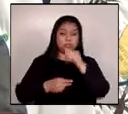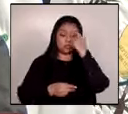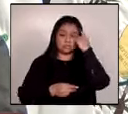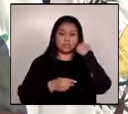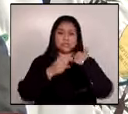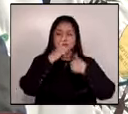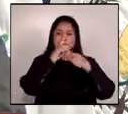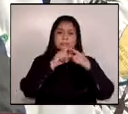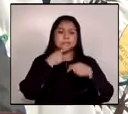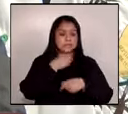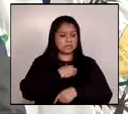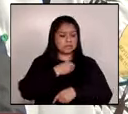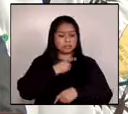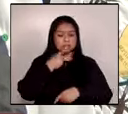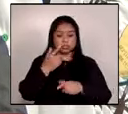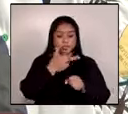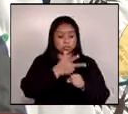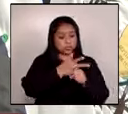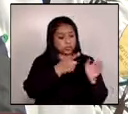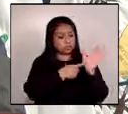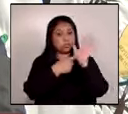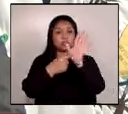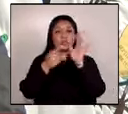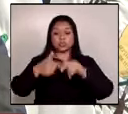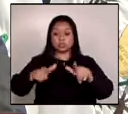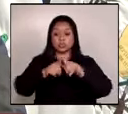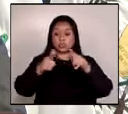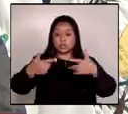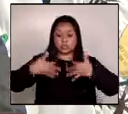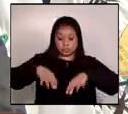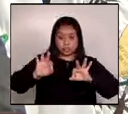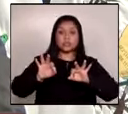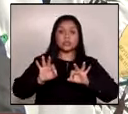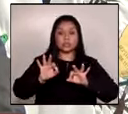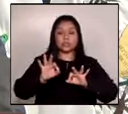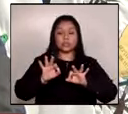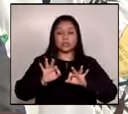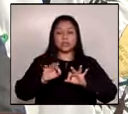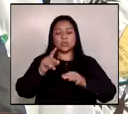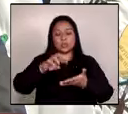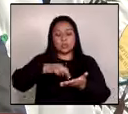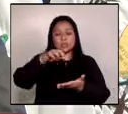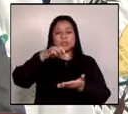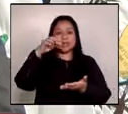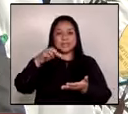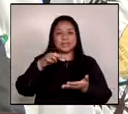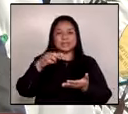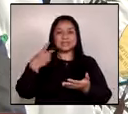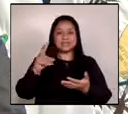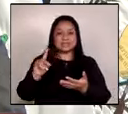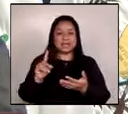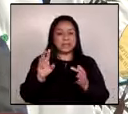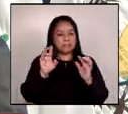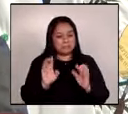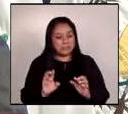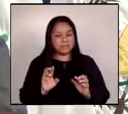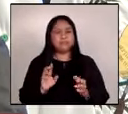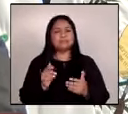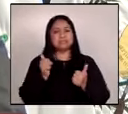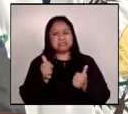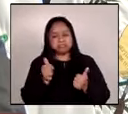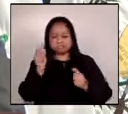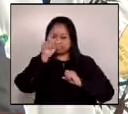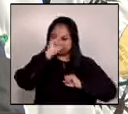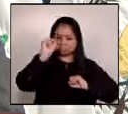Queremos que Guatemala sea reconocido como un país de oportunidades, un país de gente decente y trabajadora,